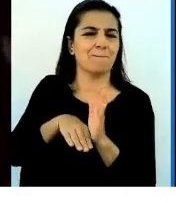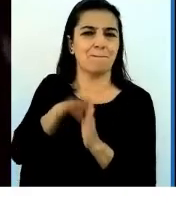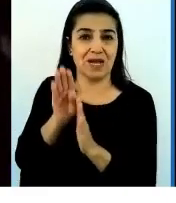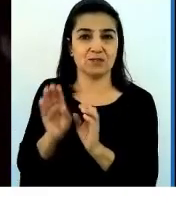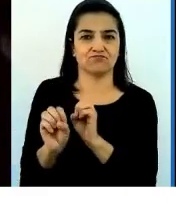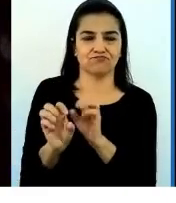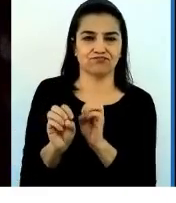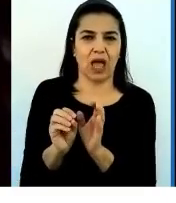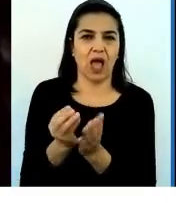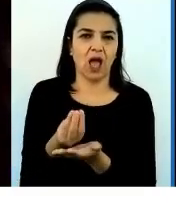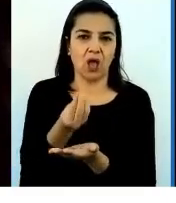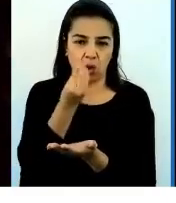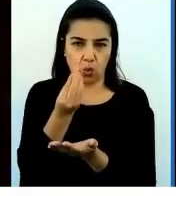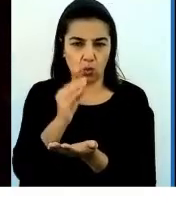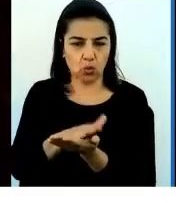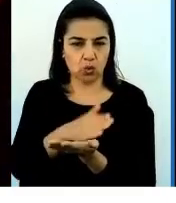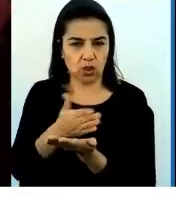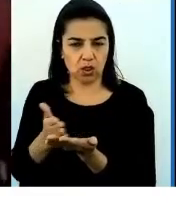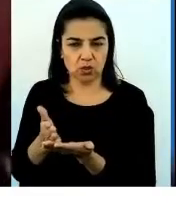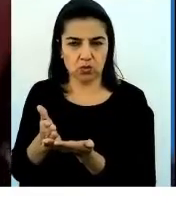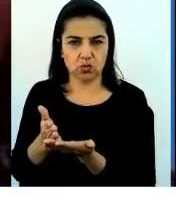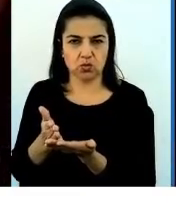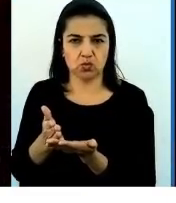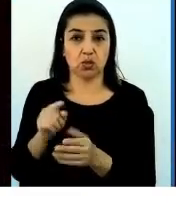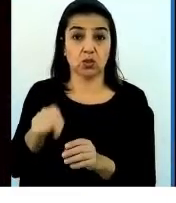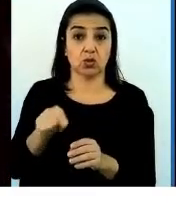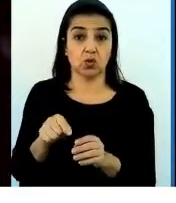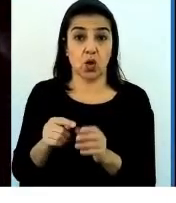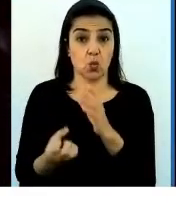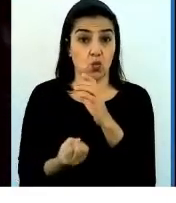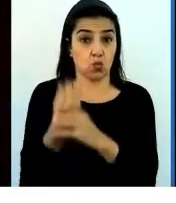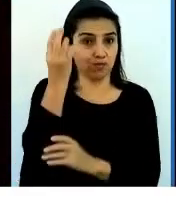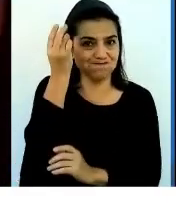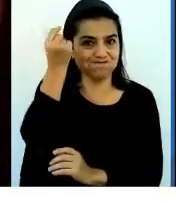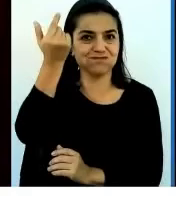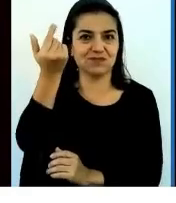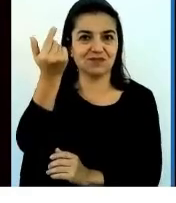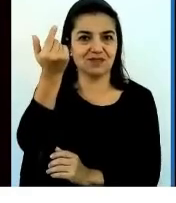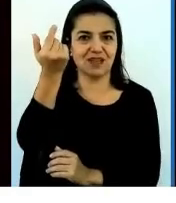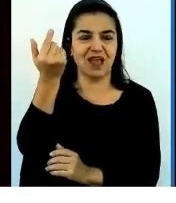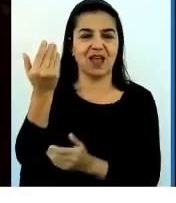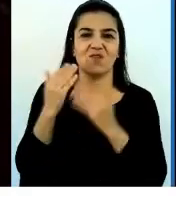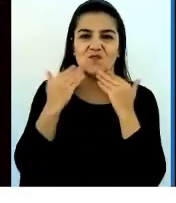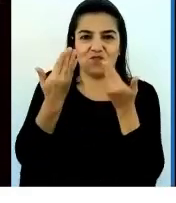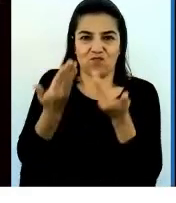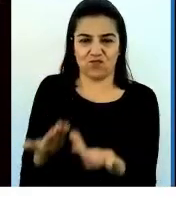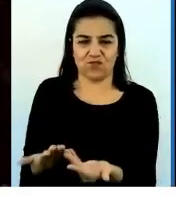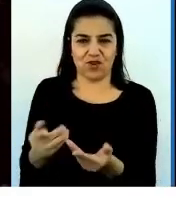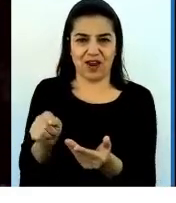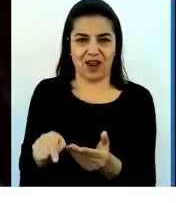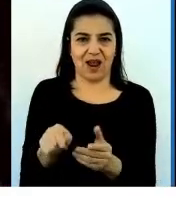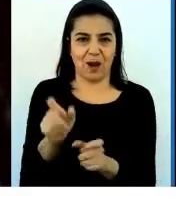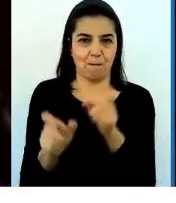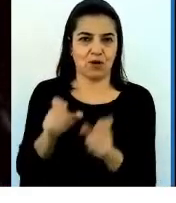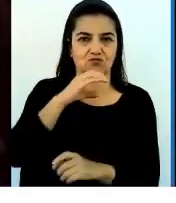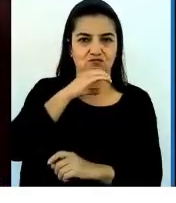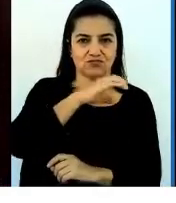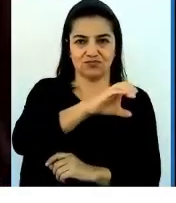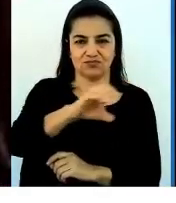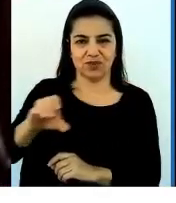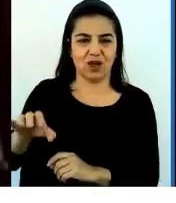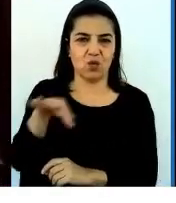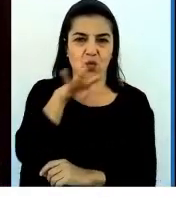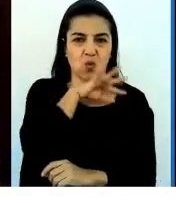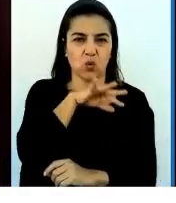las innovaciones deben llegar al campesino, deben llegar al campesino utilizando una